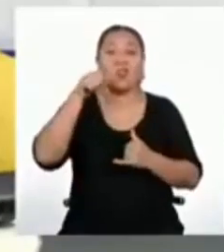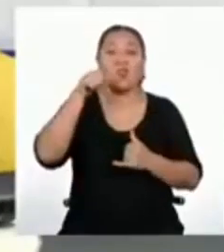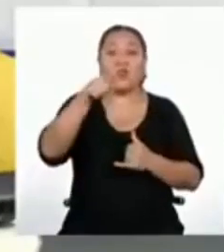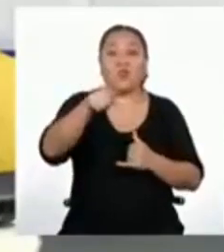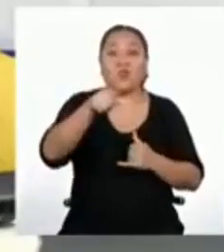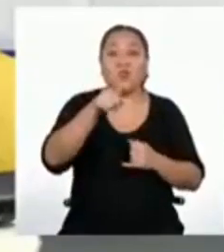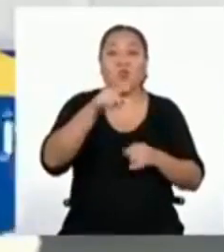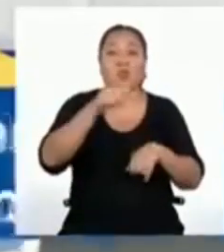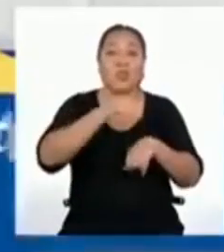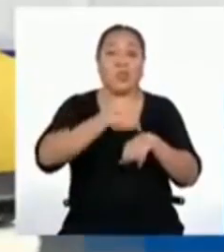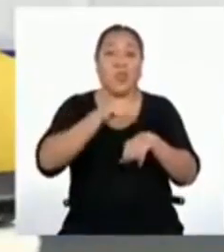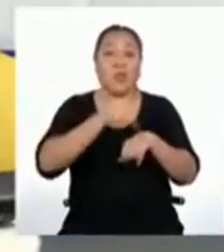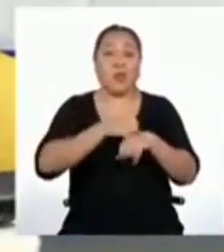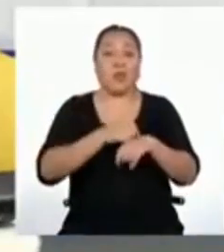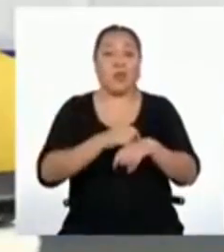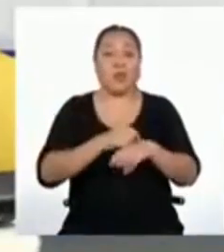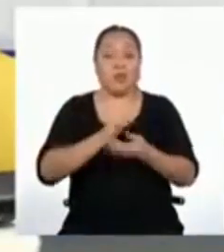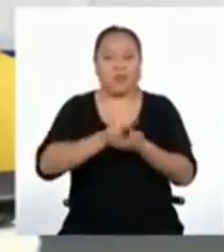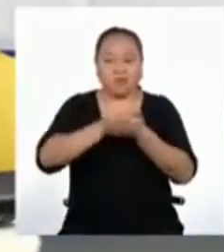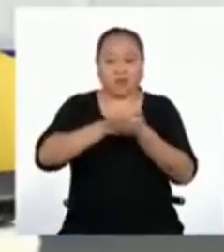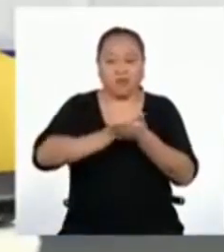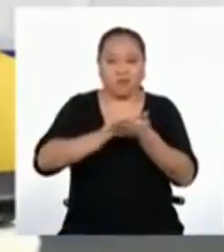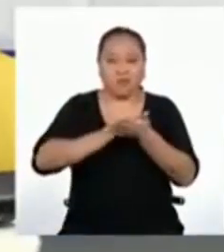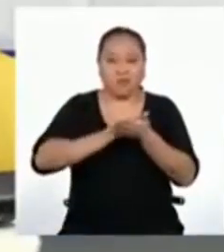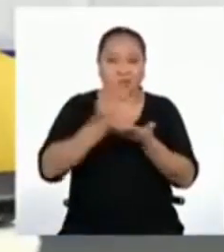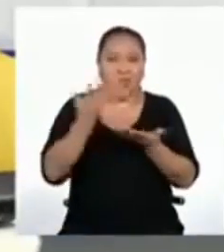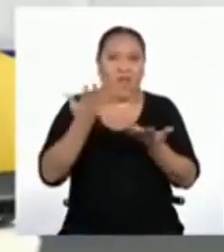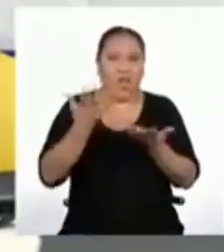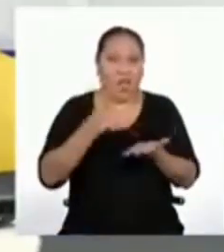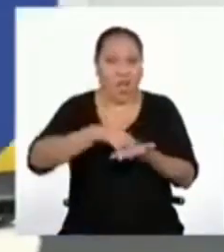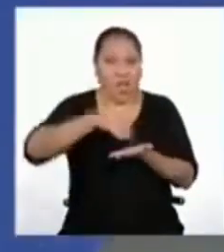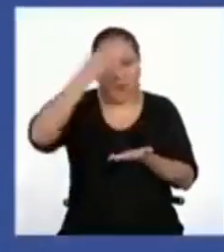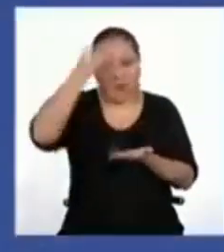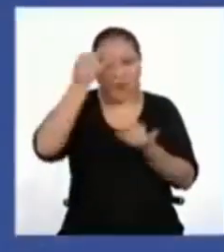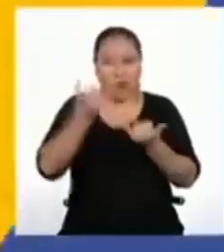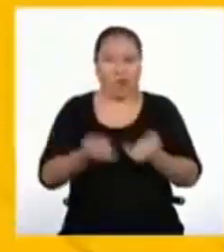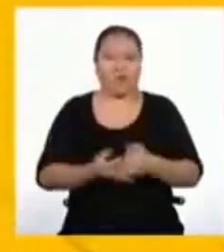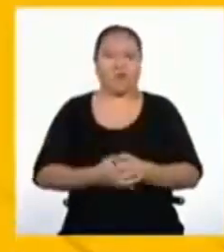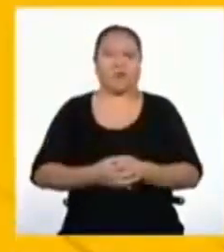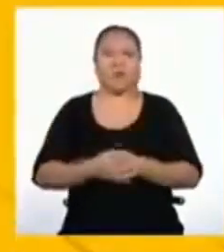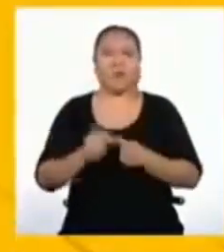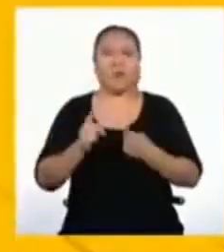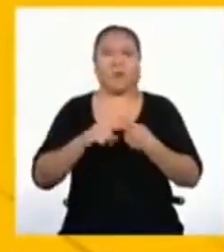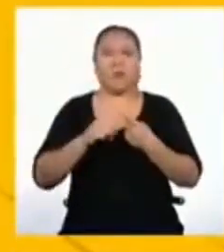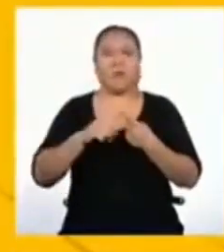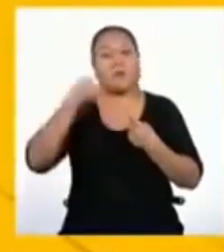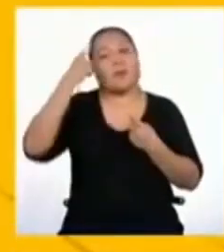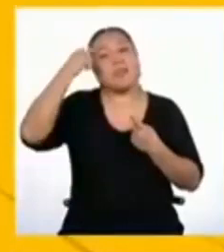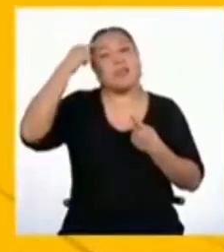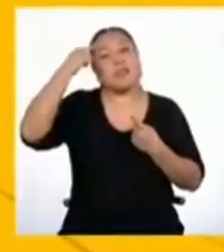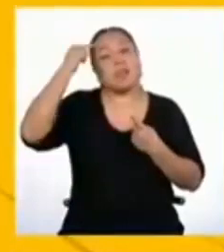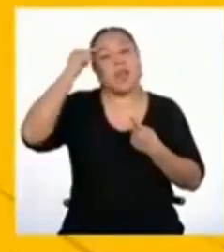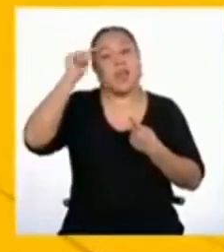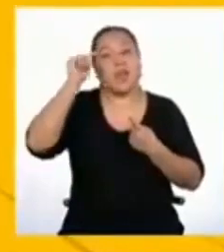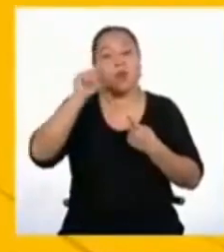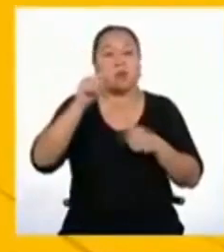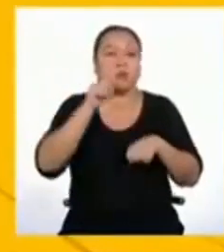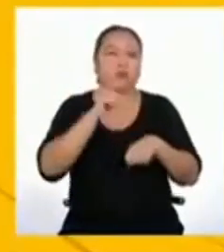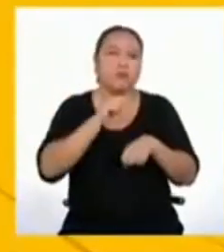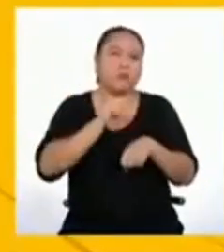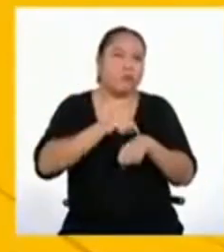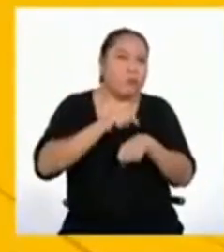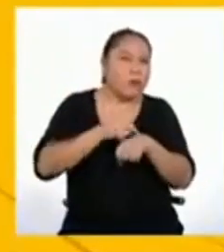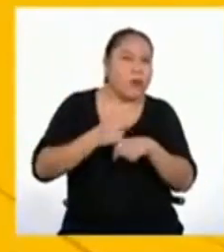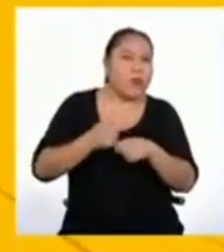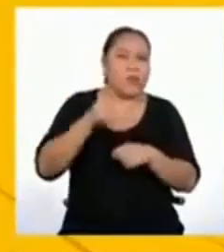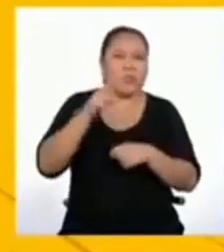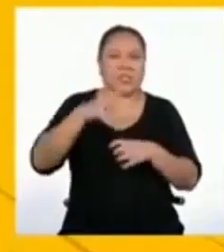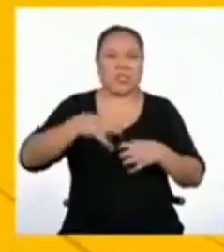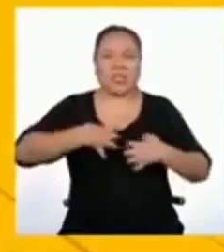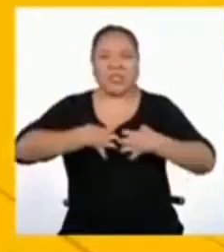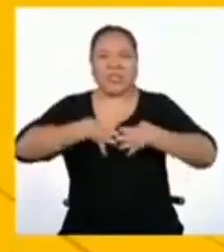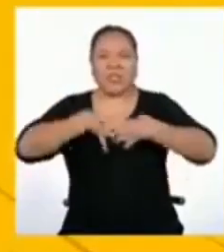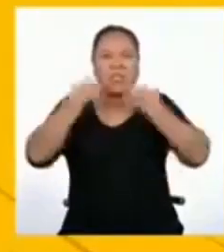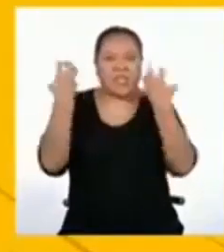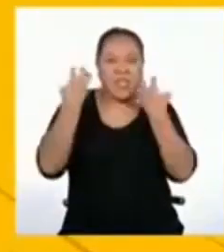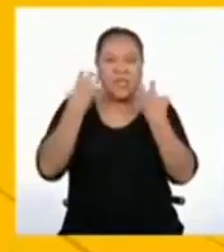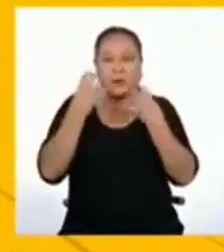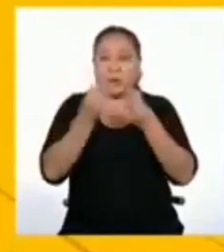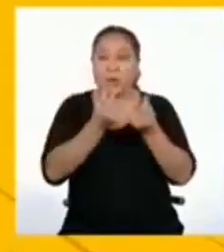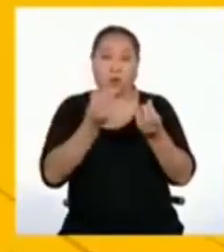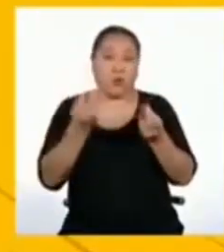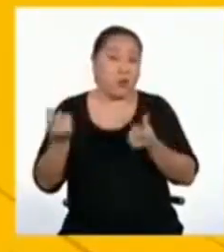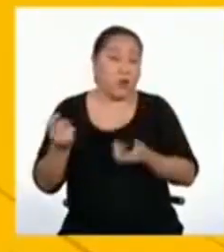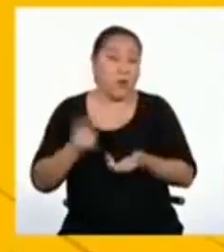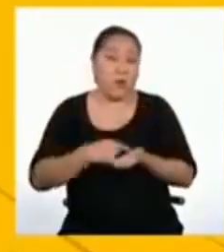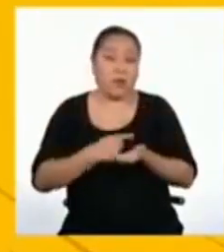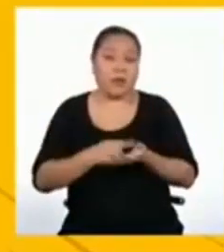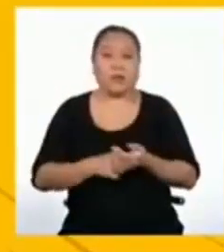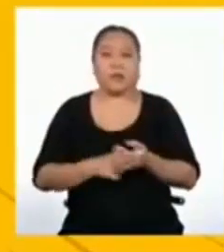poner en acción lo aprendido hoy. Ten en cuenta, primero, pensar en una situación donde hayas reaccionado varias veces con